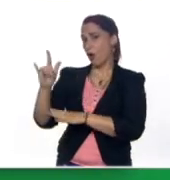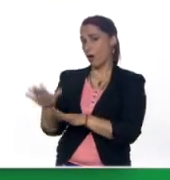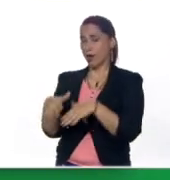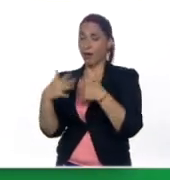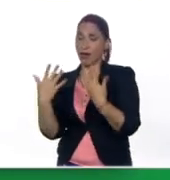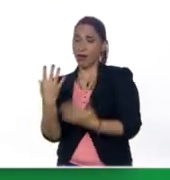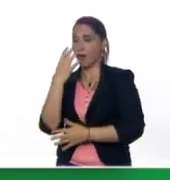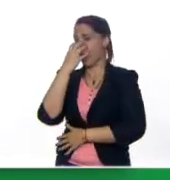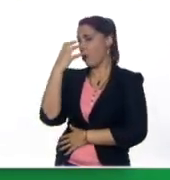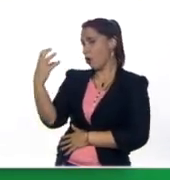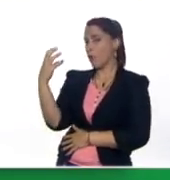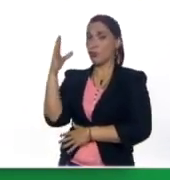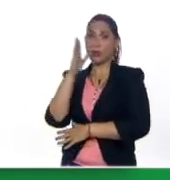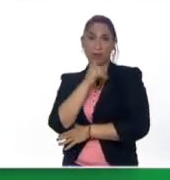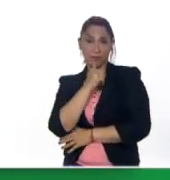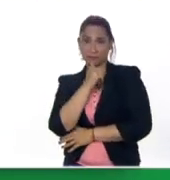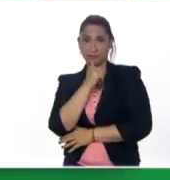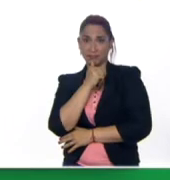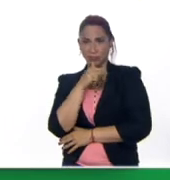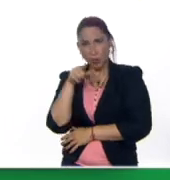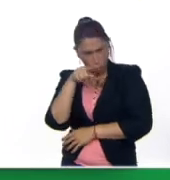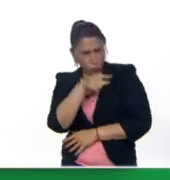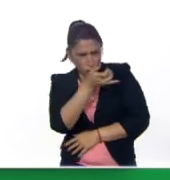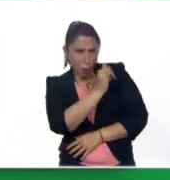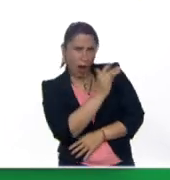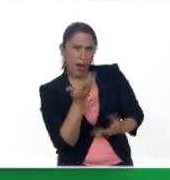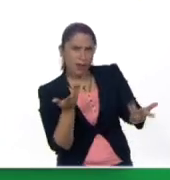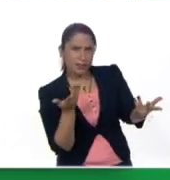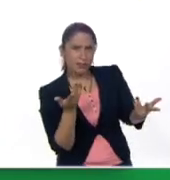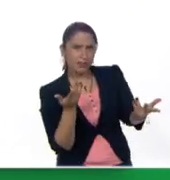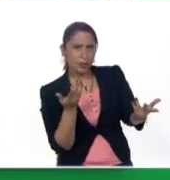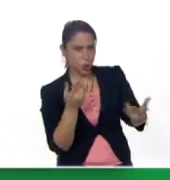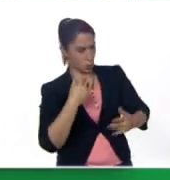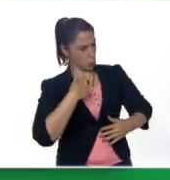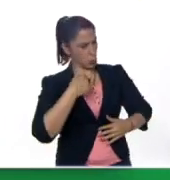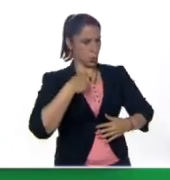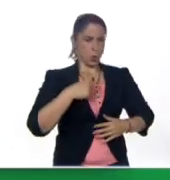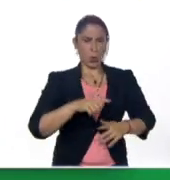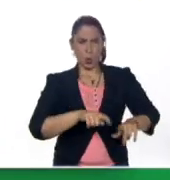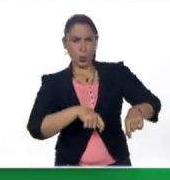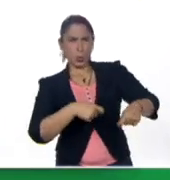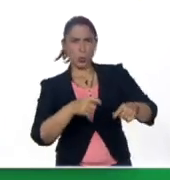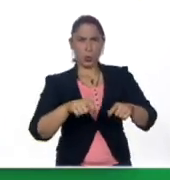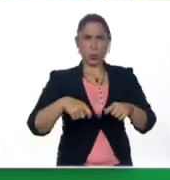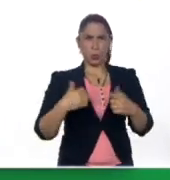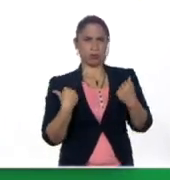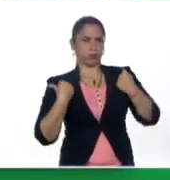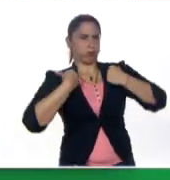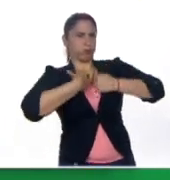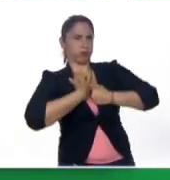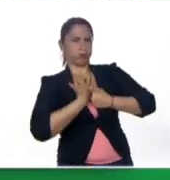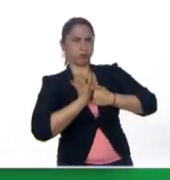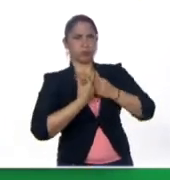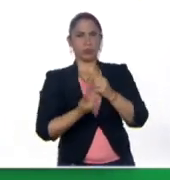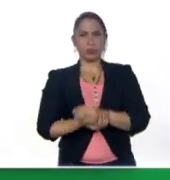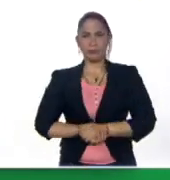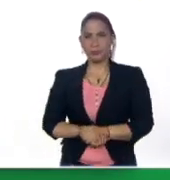el boxe mientras el lobo no está! ¿Lobo está? Me estoy poniendo el chaleco.